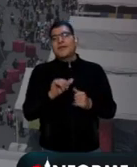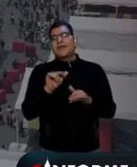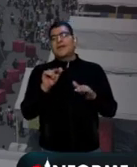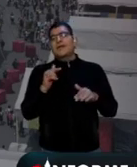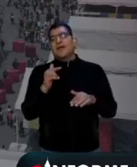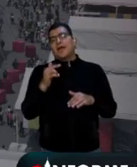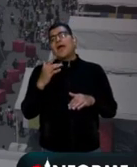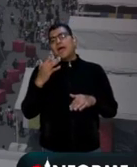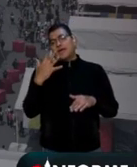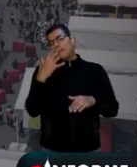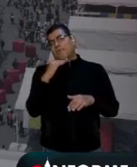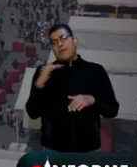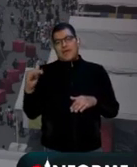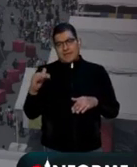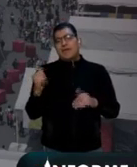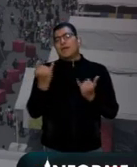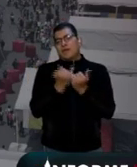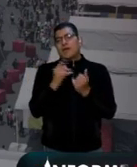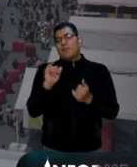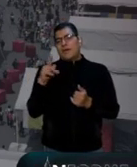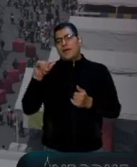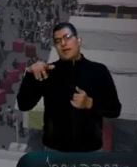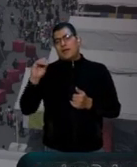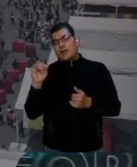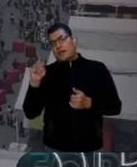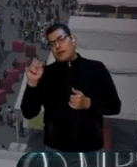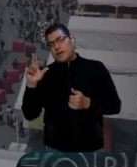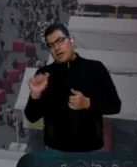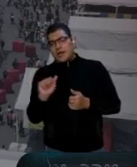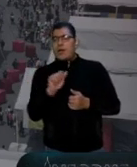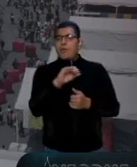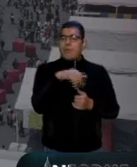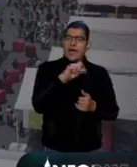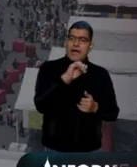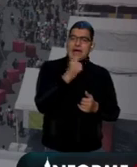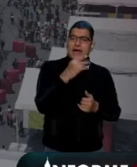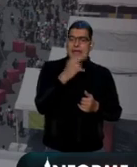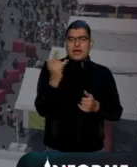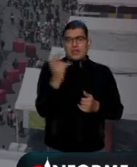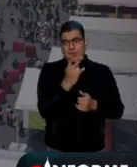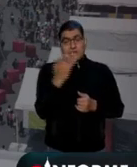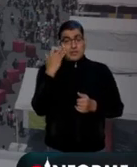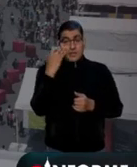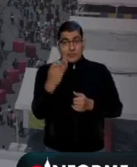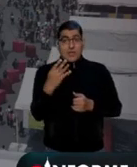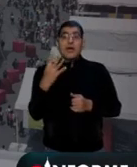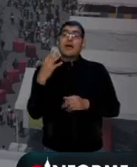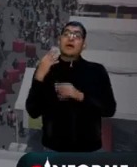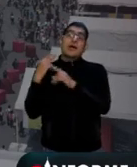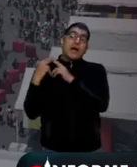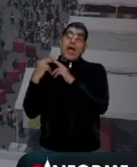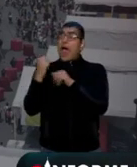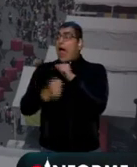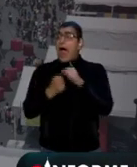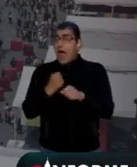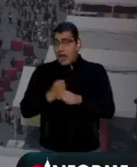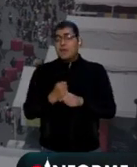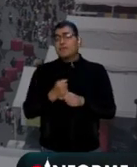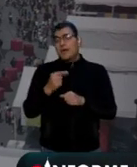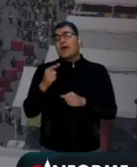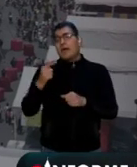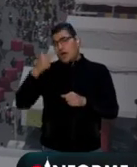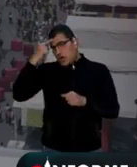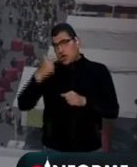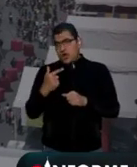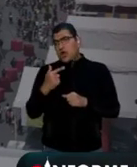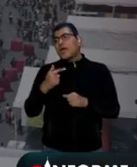periodista Pigmenio Ibarra y el normalista Omar García hablando a ocho años de la noche de Iguala y al final, si le queda